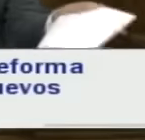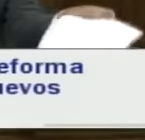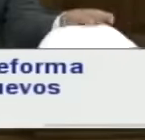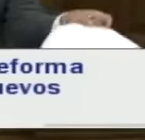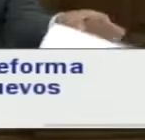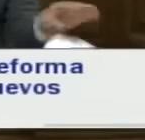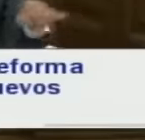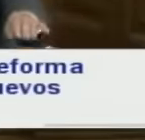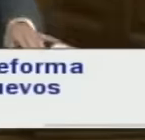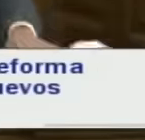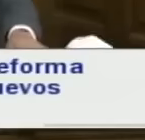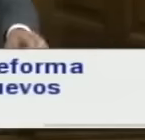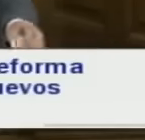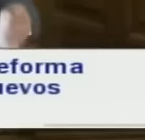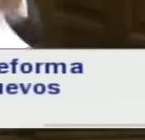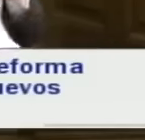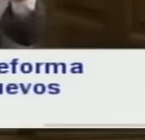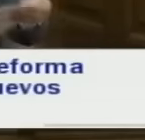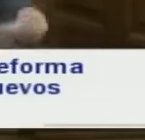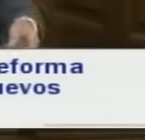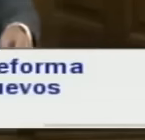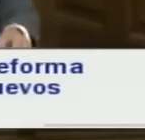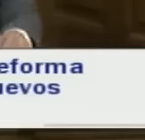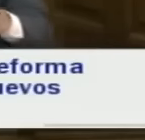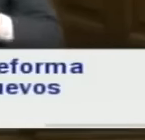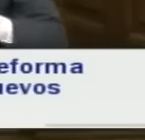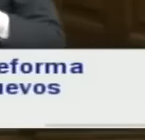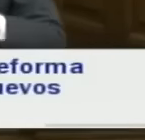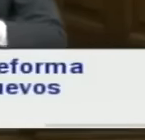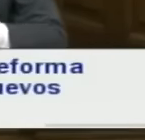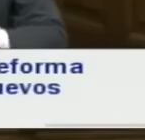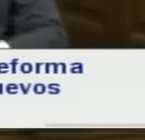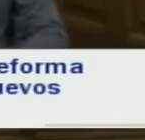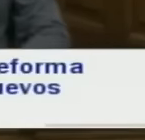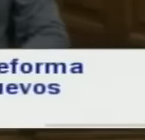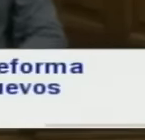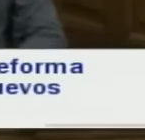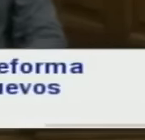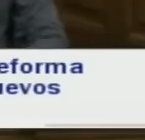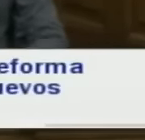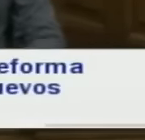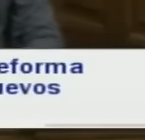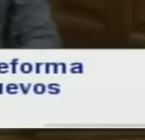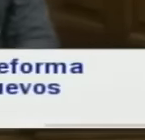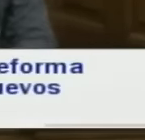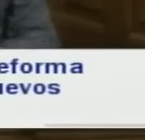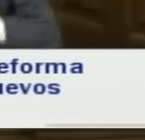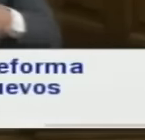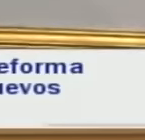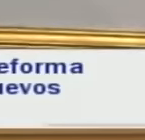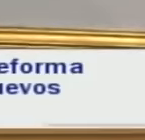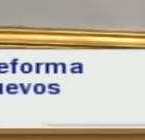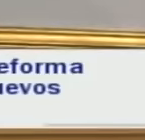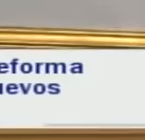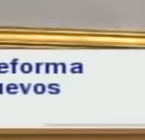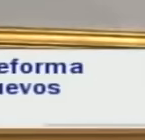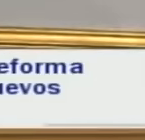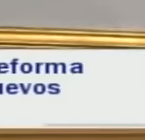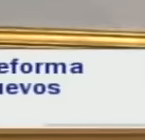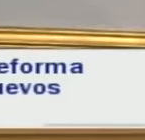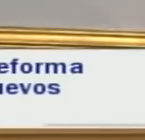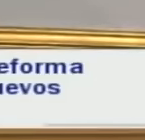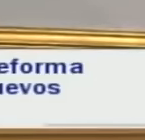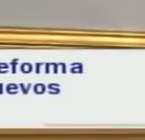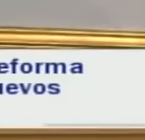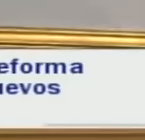negocios habilidades recursos financieros y no financieros es todo ciudadano presidente en consideración al artículo